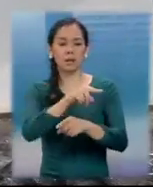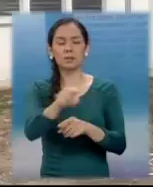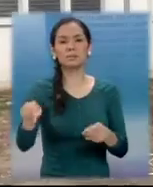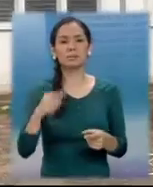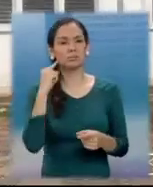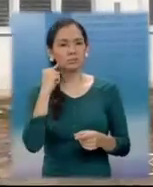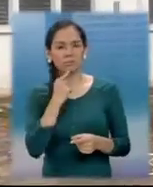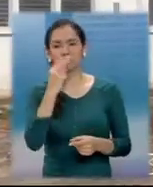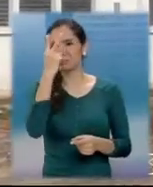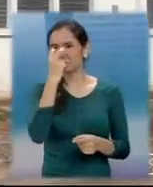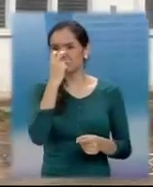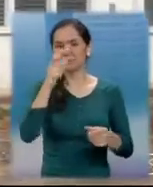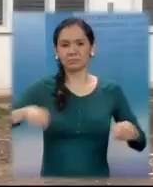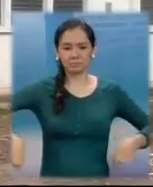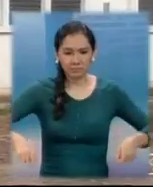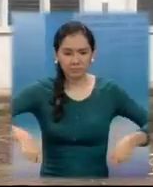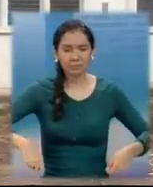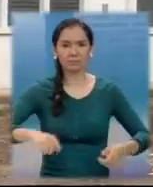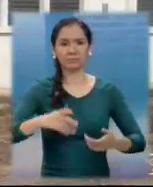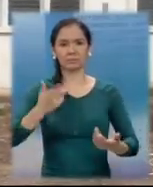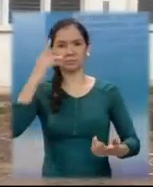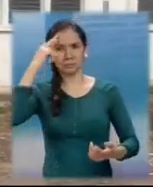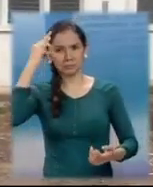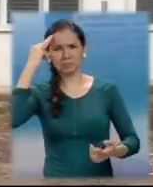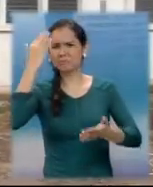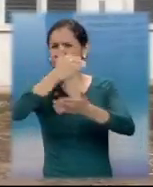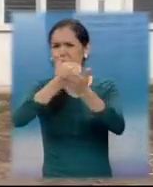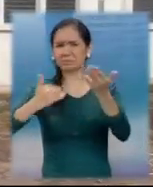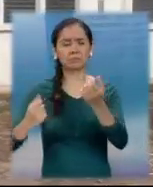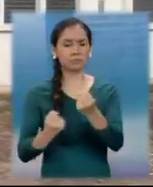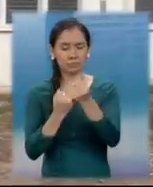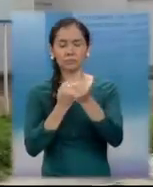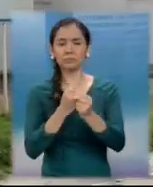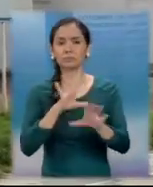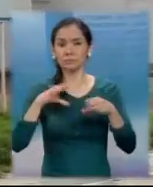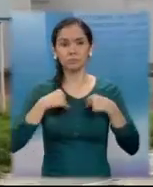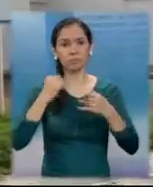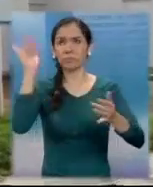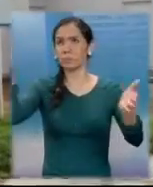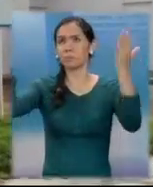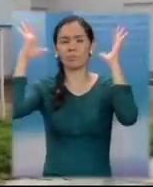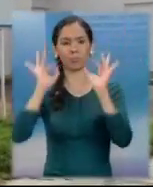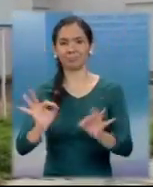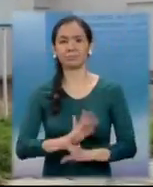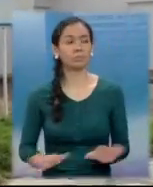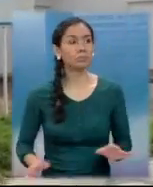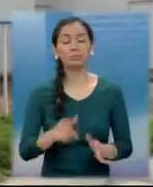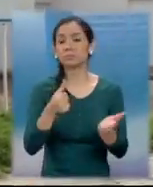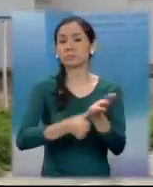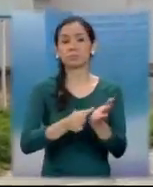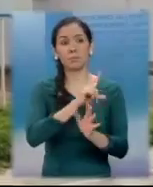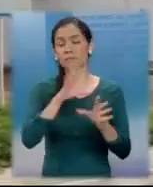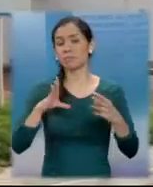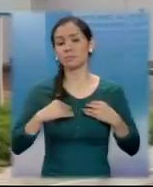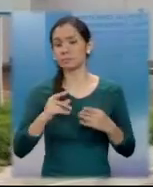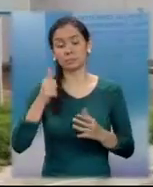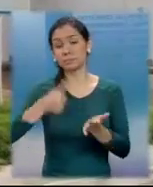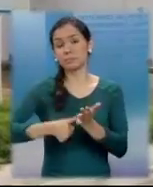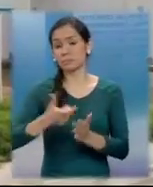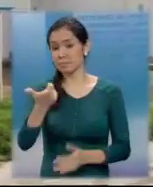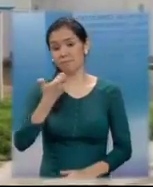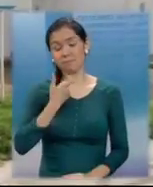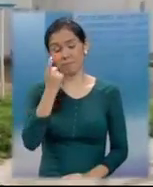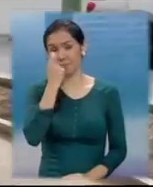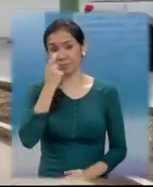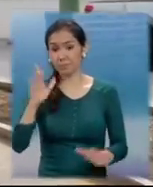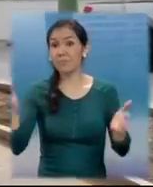ejecución ha sufrido varios tropiezos. Sin embargo, los trabajos de esta obra ya culminaron, pero el proyecto sufrió el miedo de Liz, ya